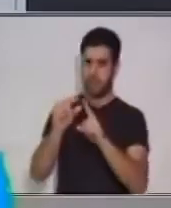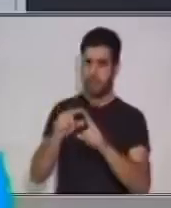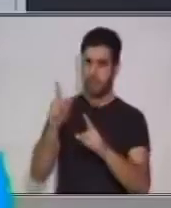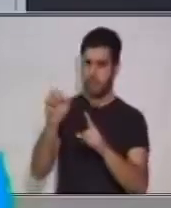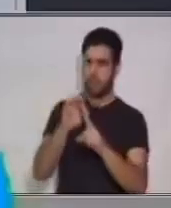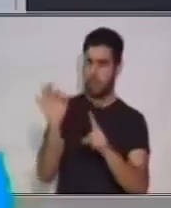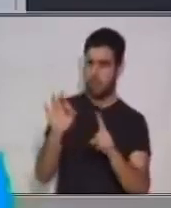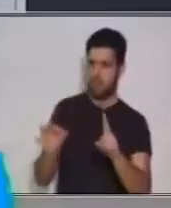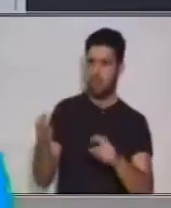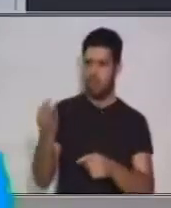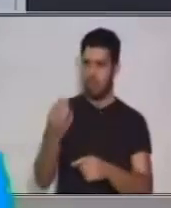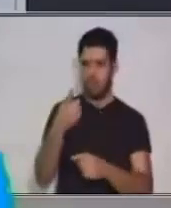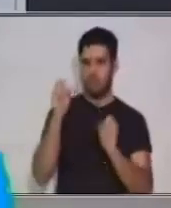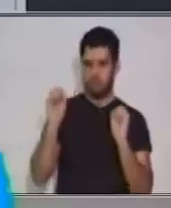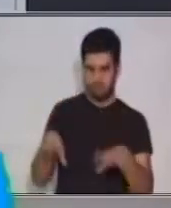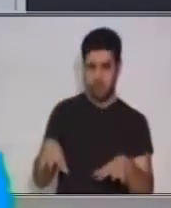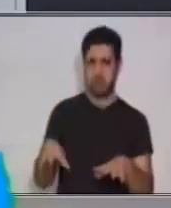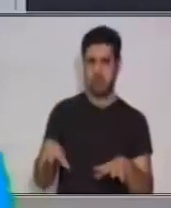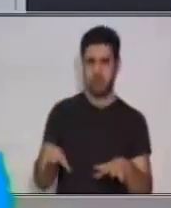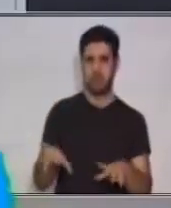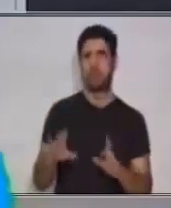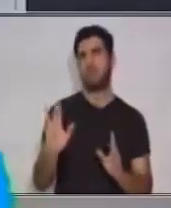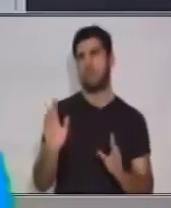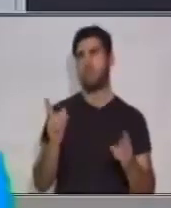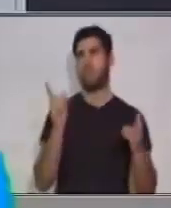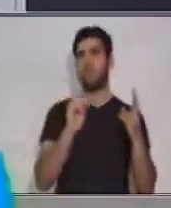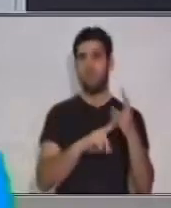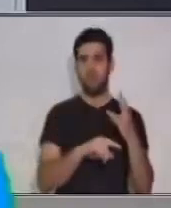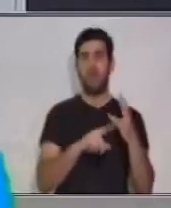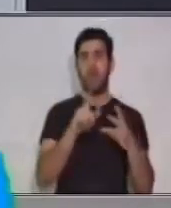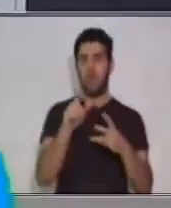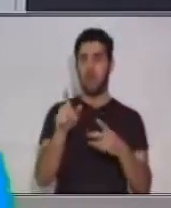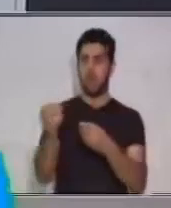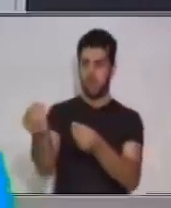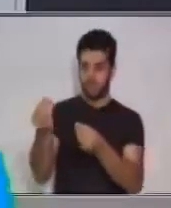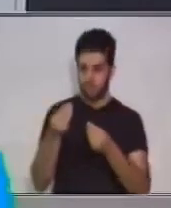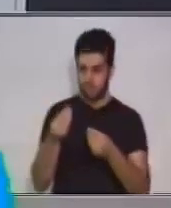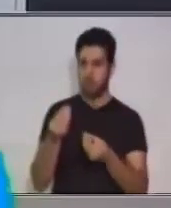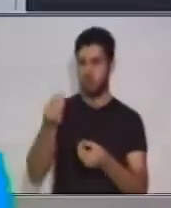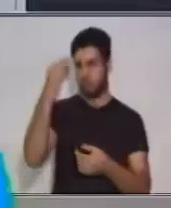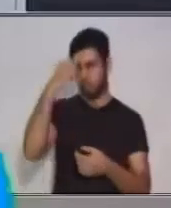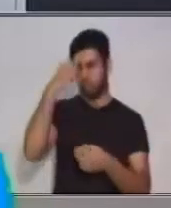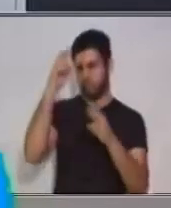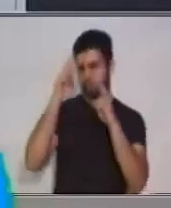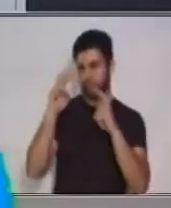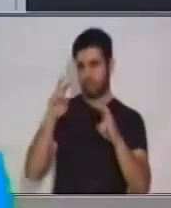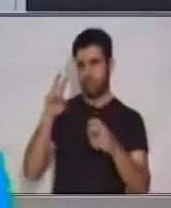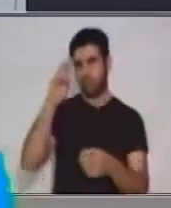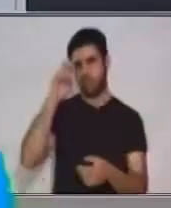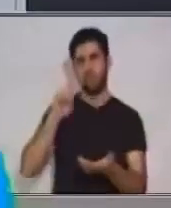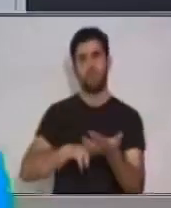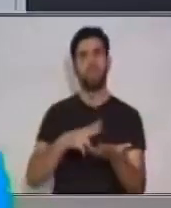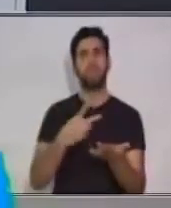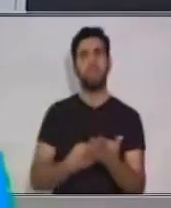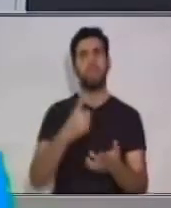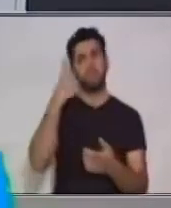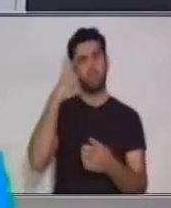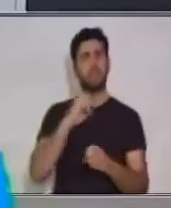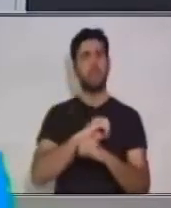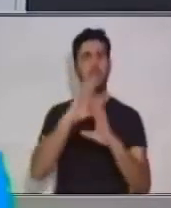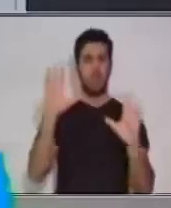estructura gramatical? ¿Interpretas la información contenida en mensajes recibidos por diferentes medios digitales o físicos?